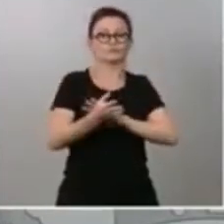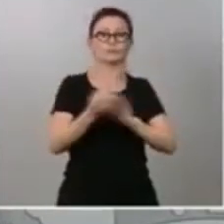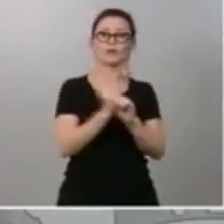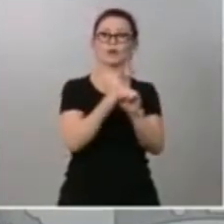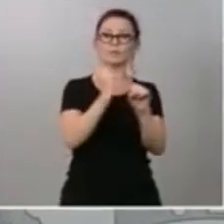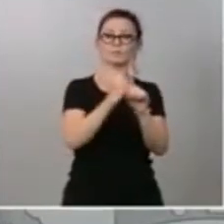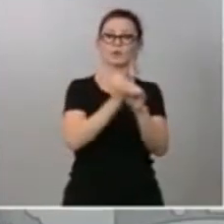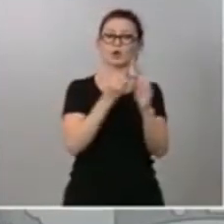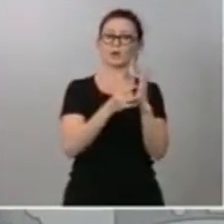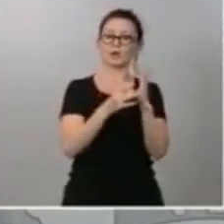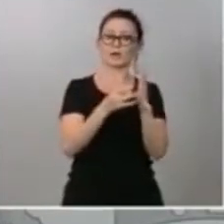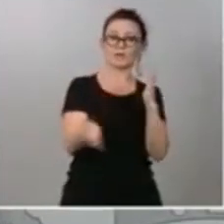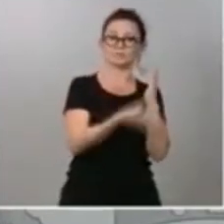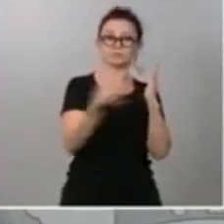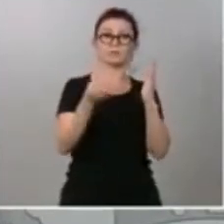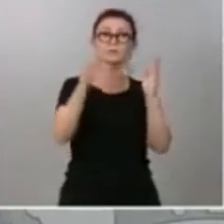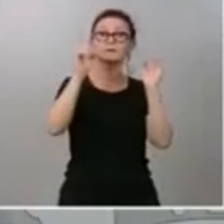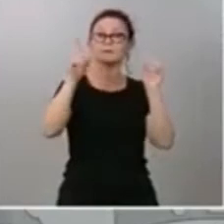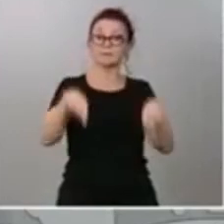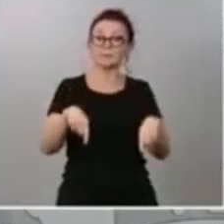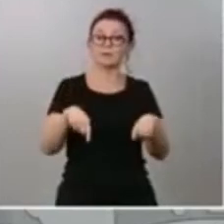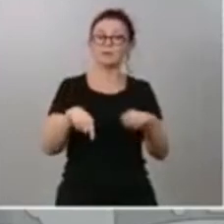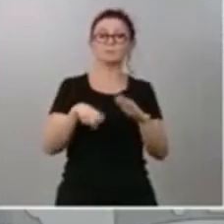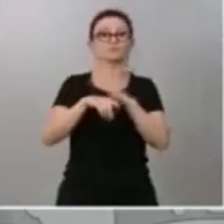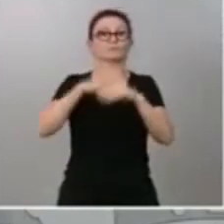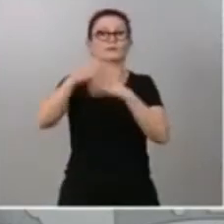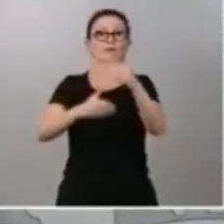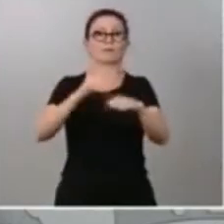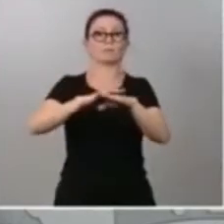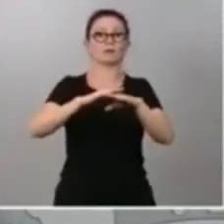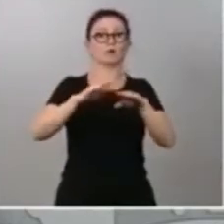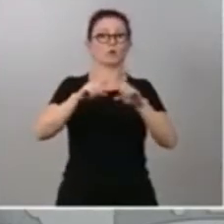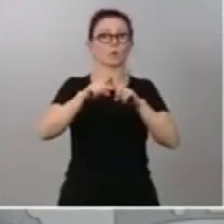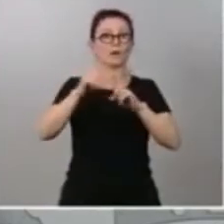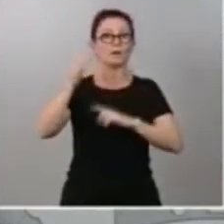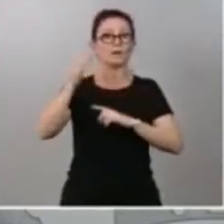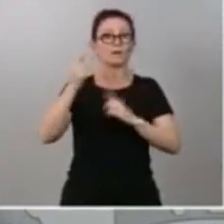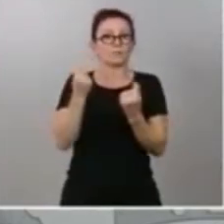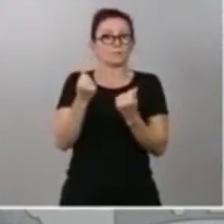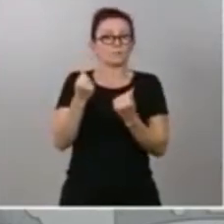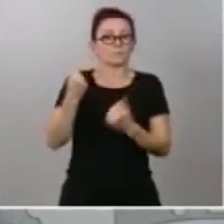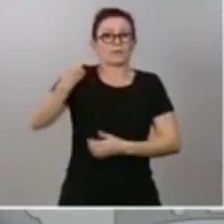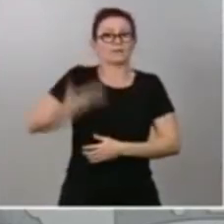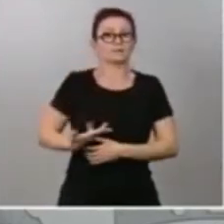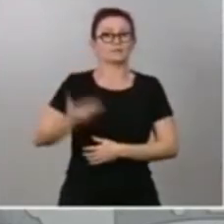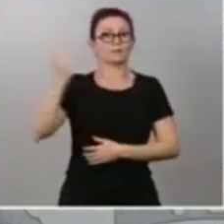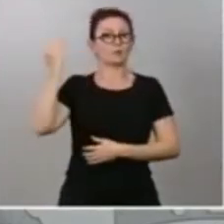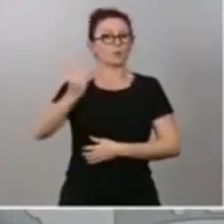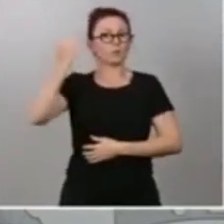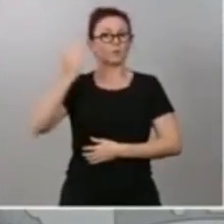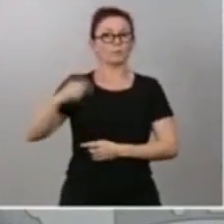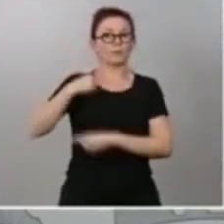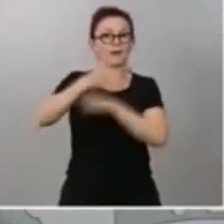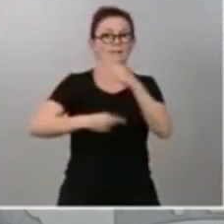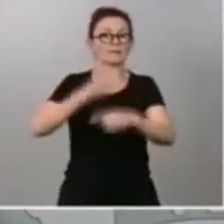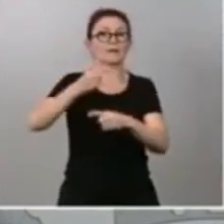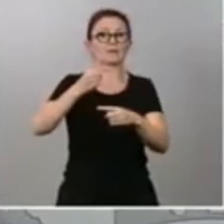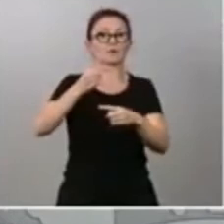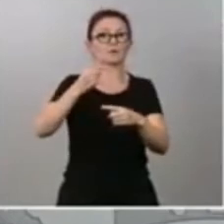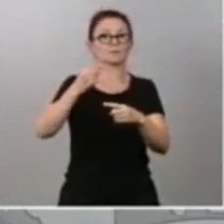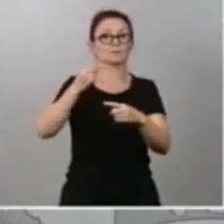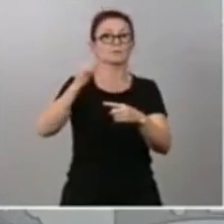y hacerlo sin dañar el patrimonio, legado que les dejemos a las próximas generaciones en términos medioambientales y también en términos